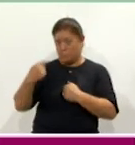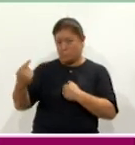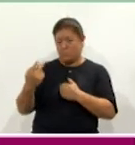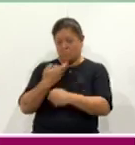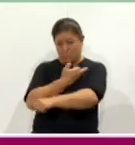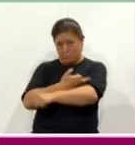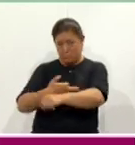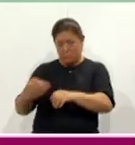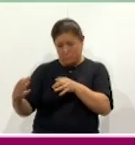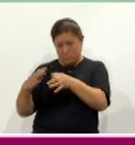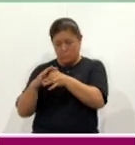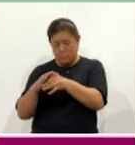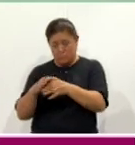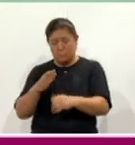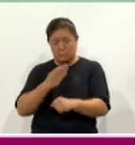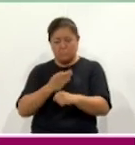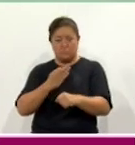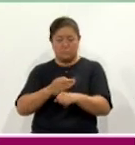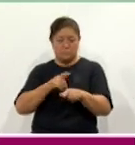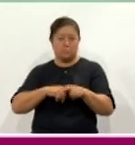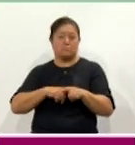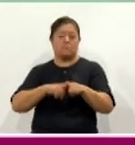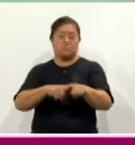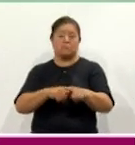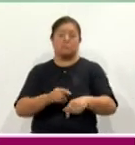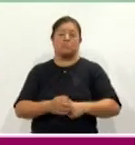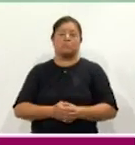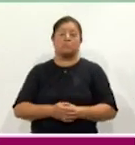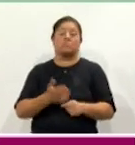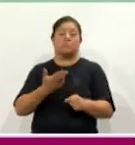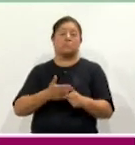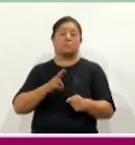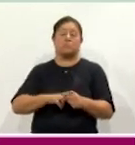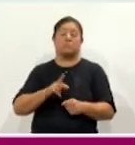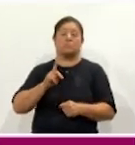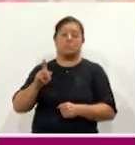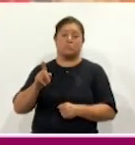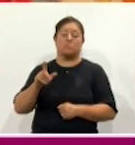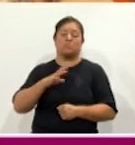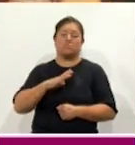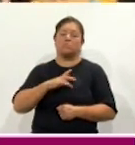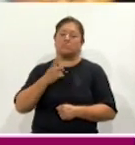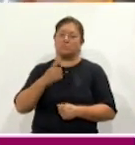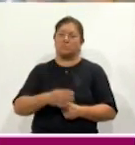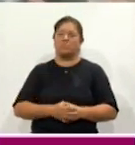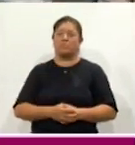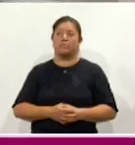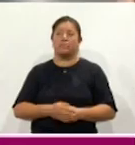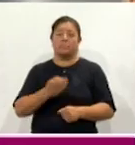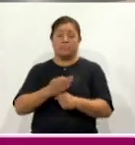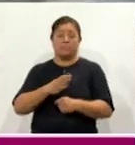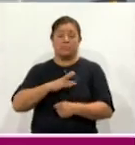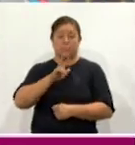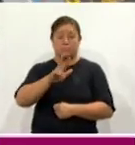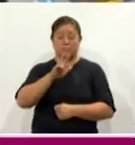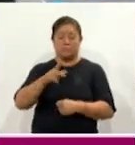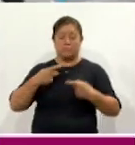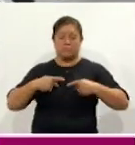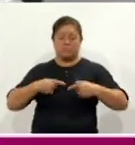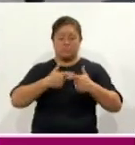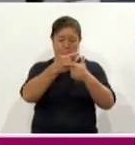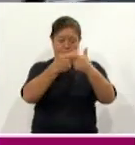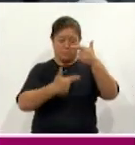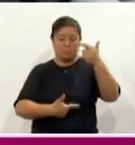vigente prácticamente en este 2024 en el Hospital Regional. Al momento hay 18 pacientes en lista de espera,